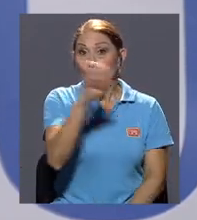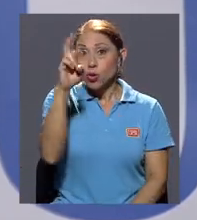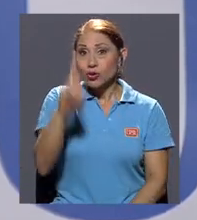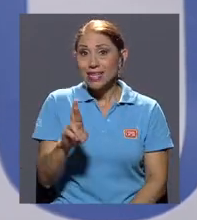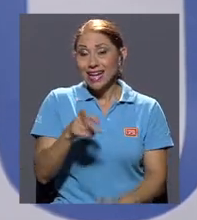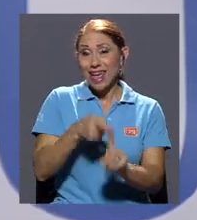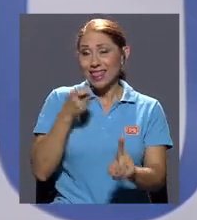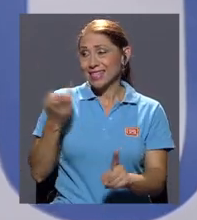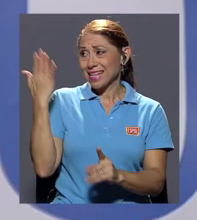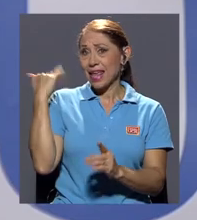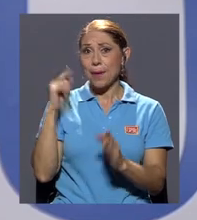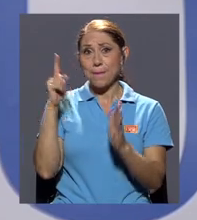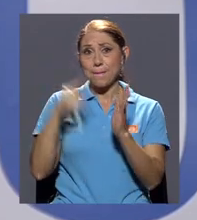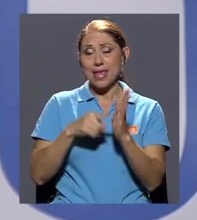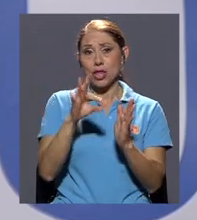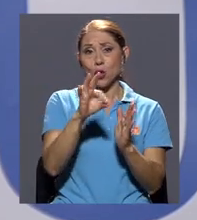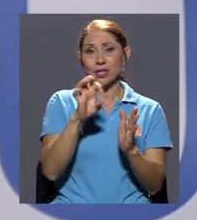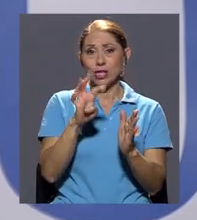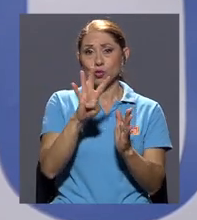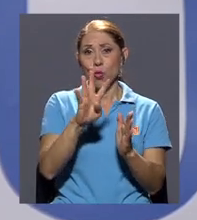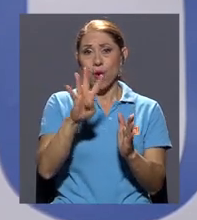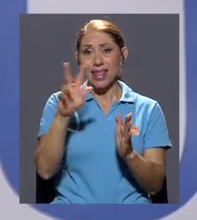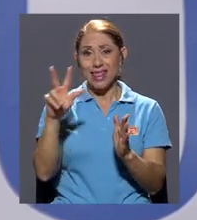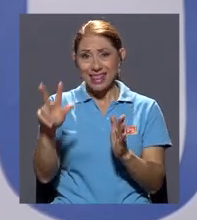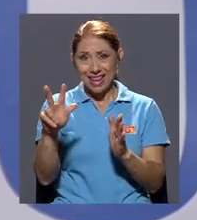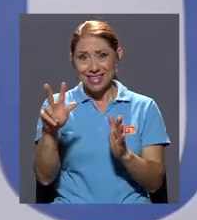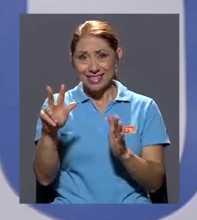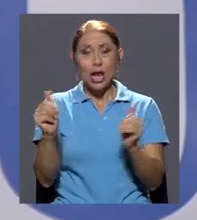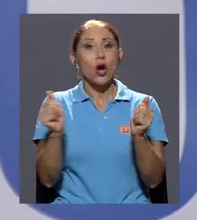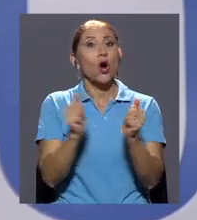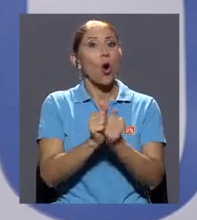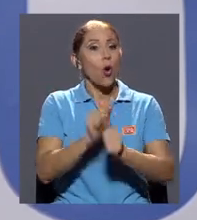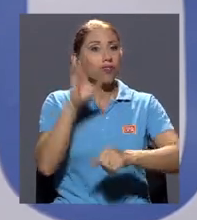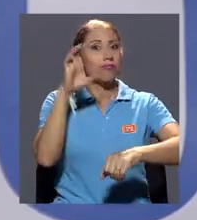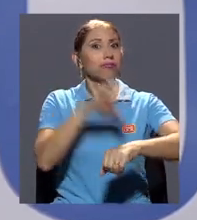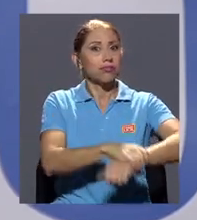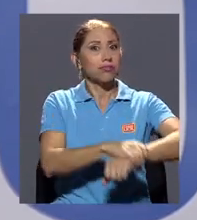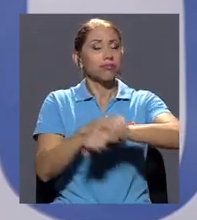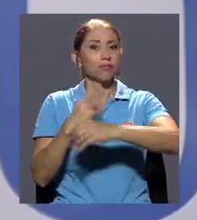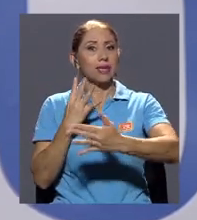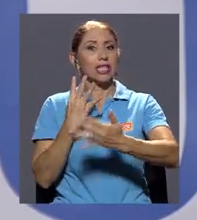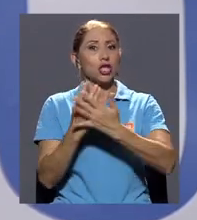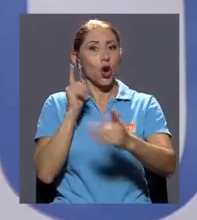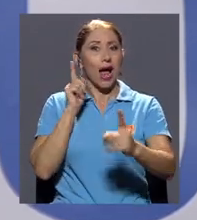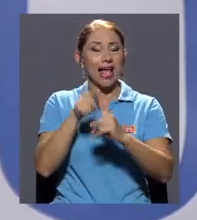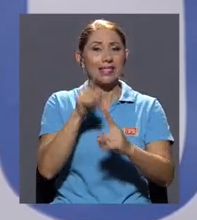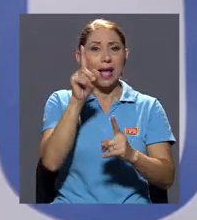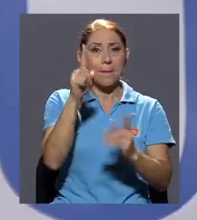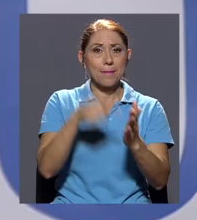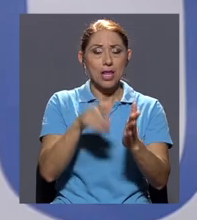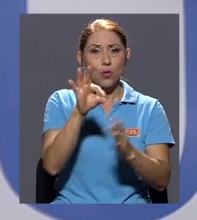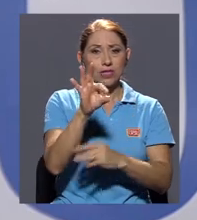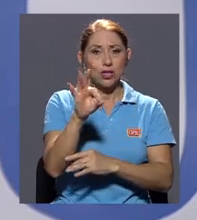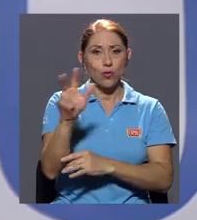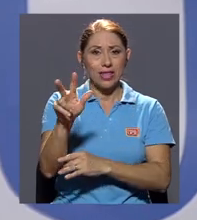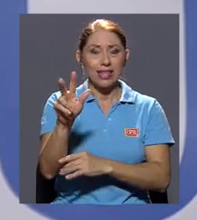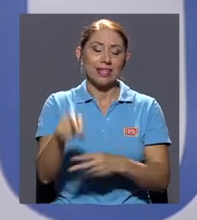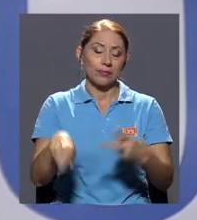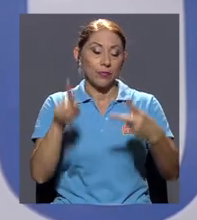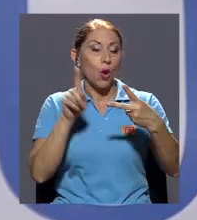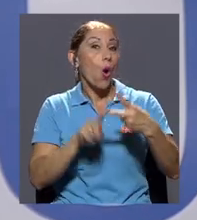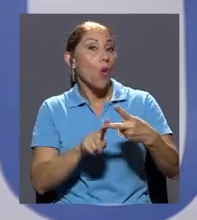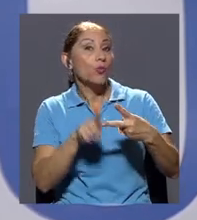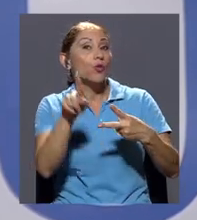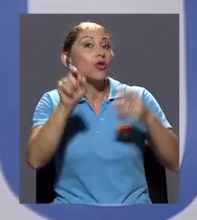inclusive con pena de prisión hasta 1993. O bien, usted, dice la OIT, puede regular